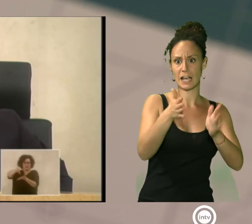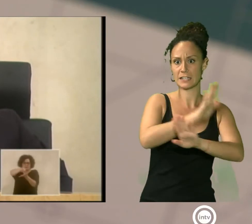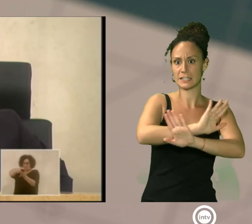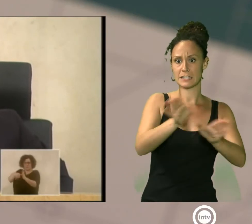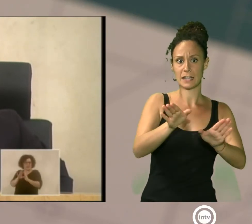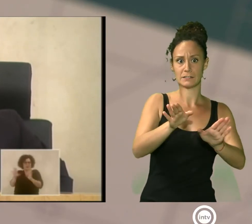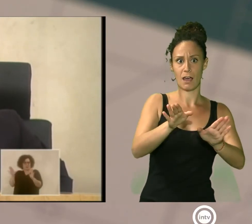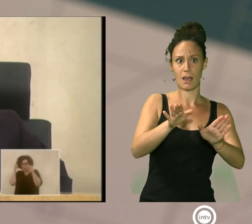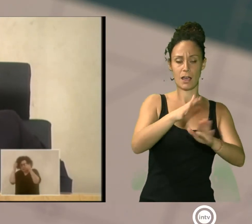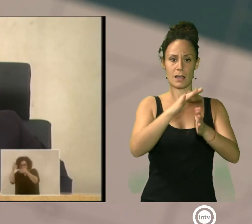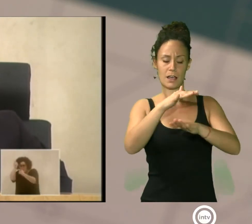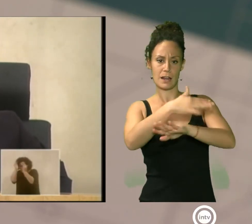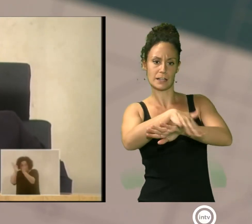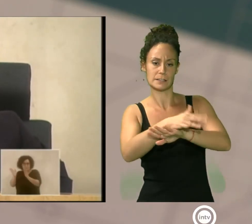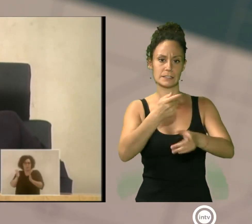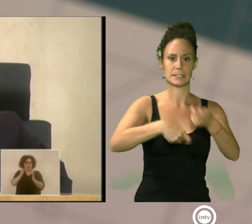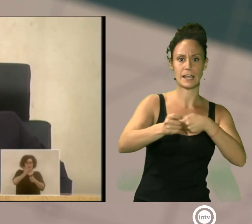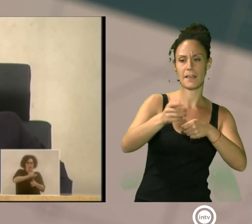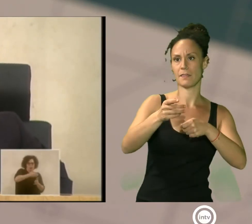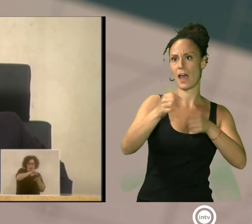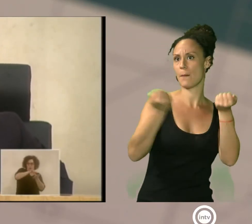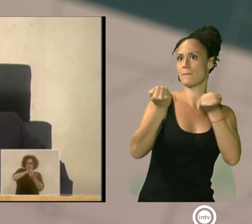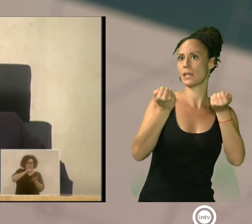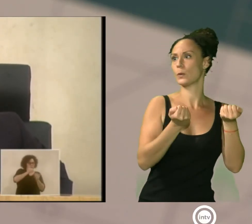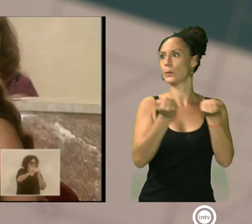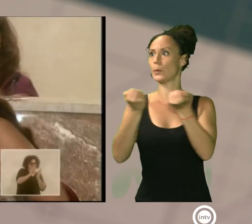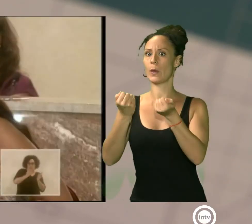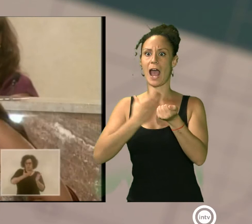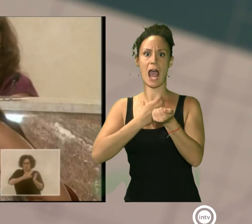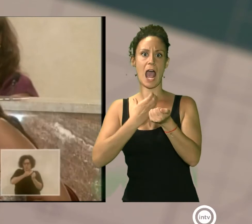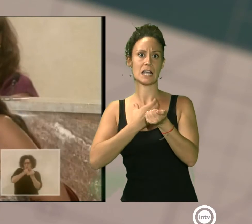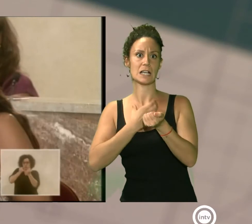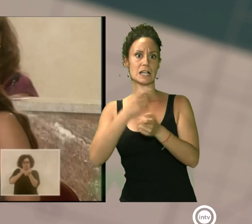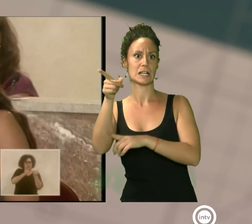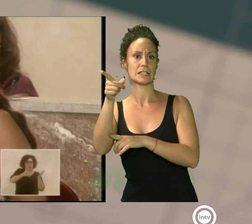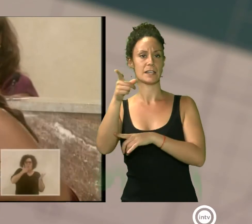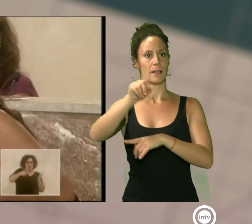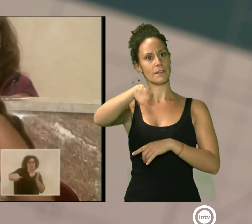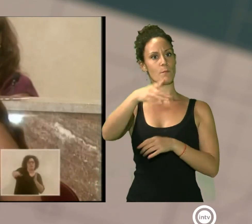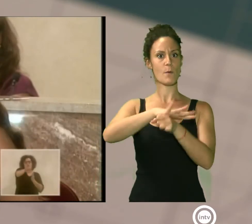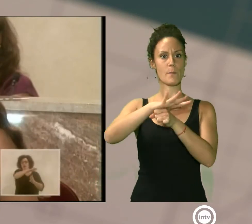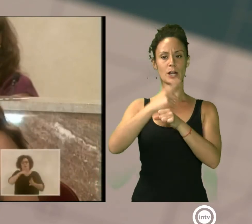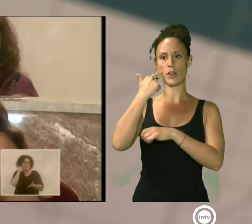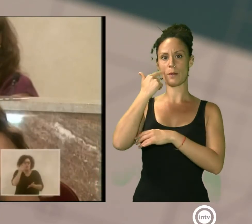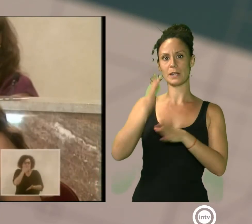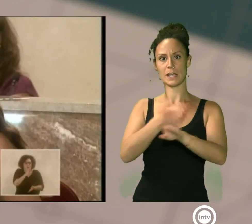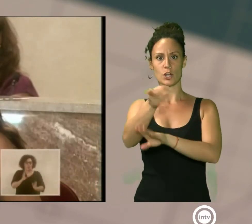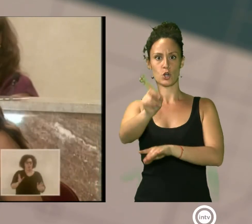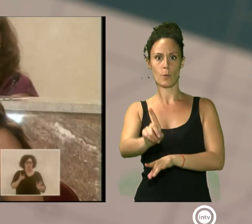venir al ayuntamiento, luego coge su vehículo para ir a la alcaldía y no se mueve por los barrios de Almería. Pero es que no hay más